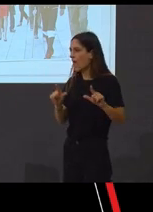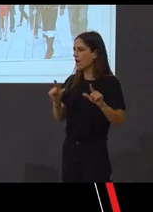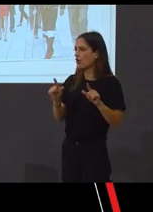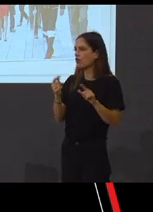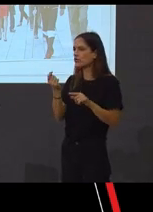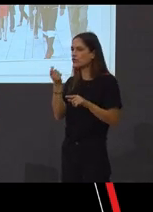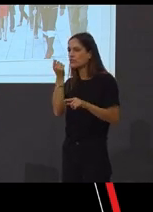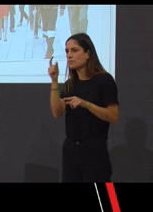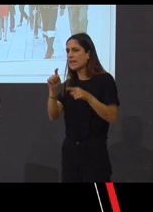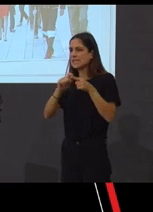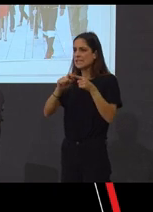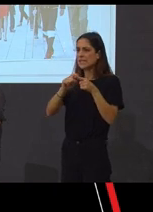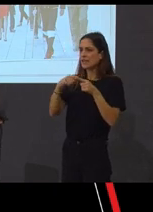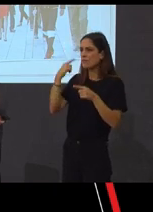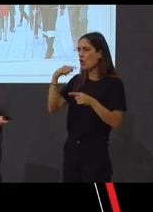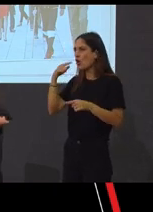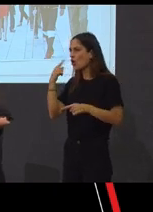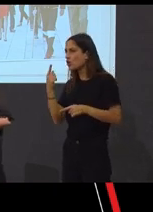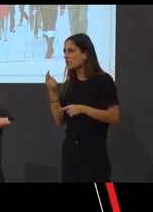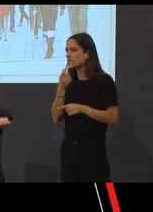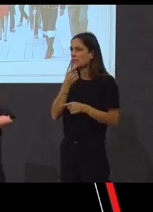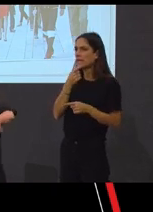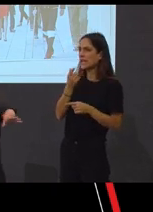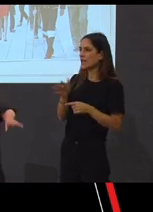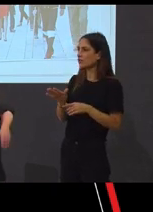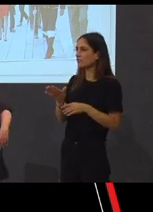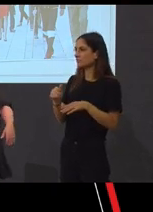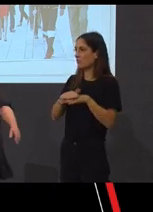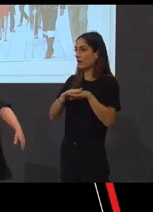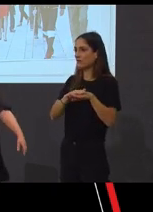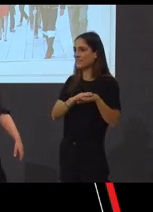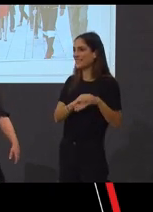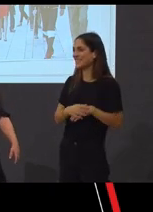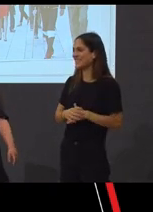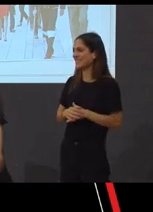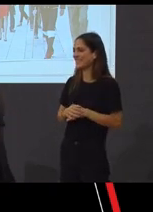rollo industrial británico, sí, pero a vez, perdón,